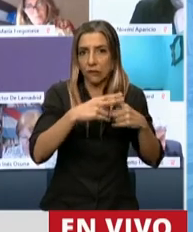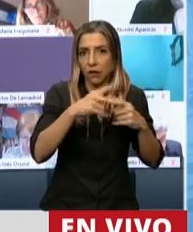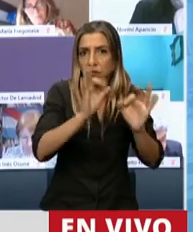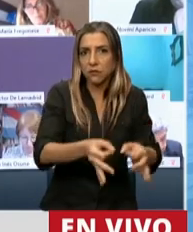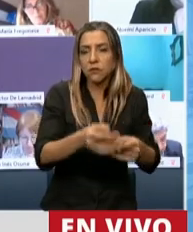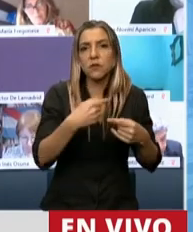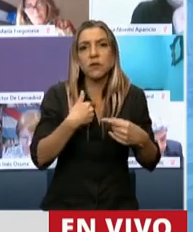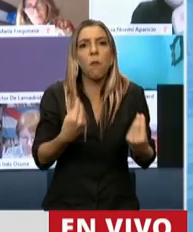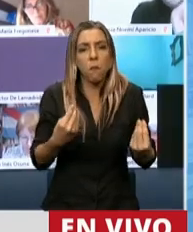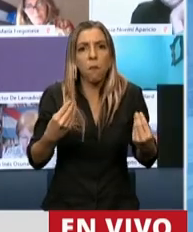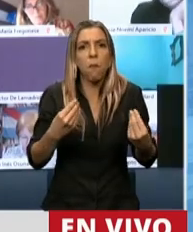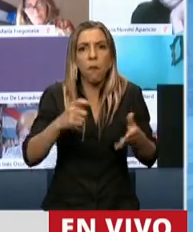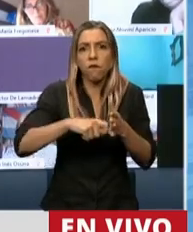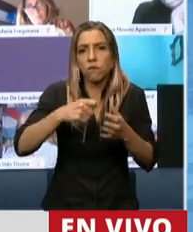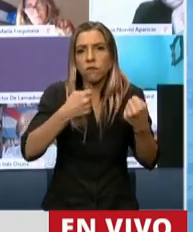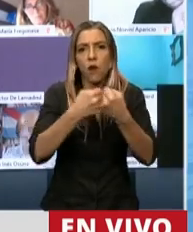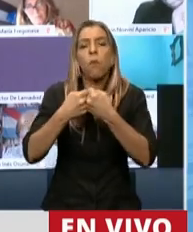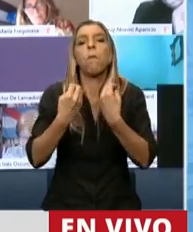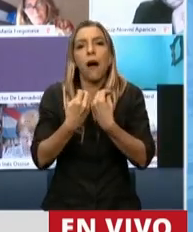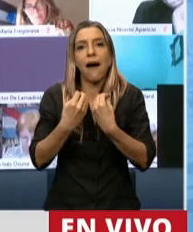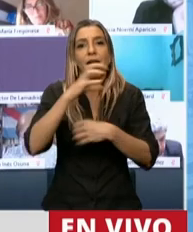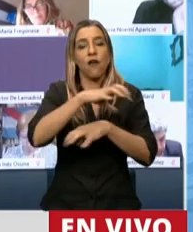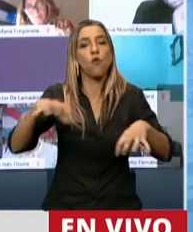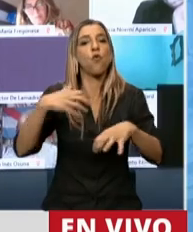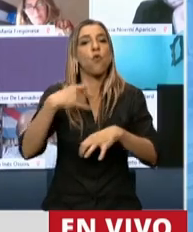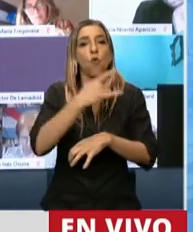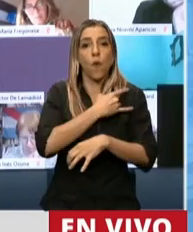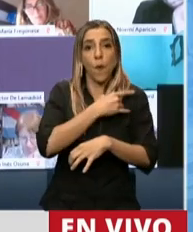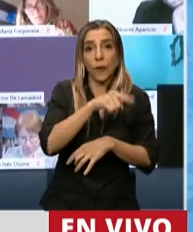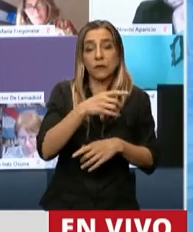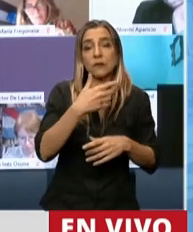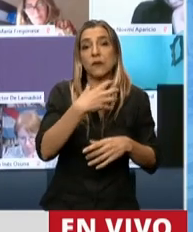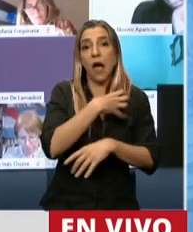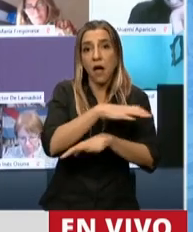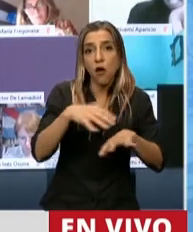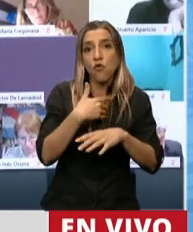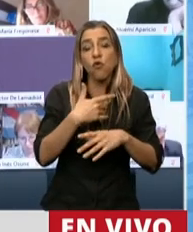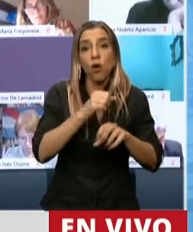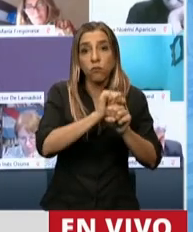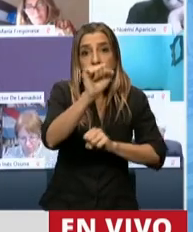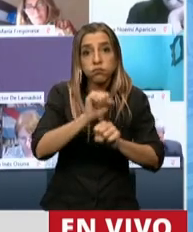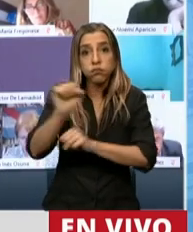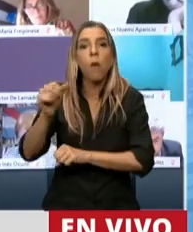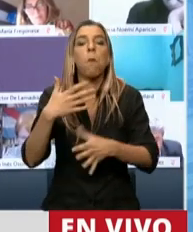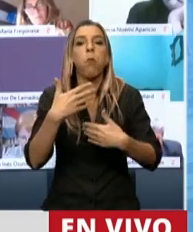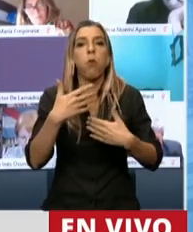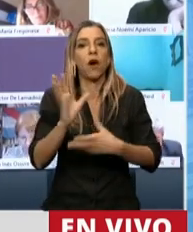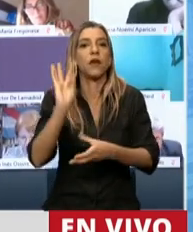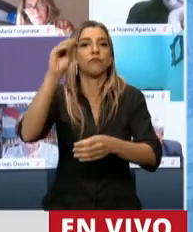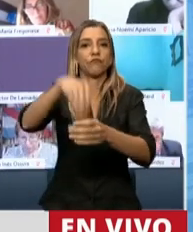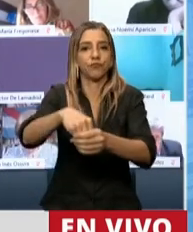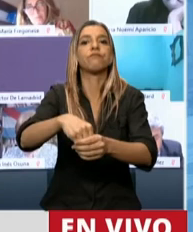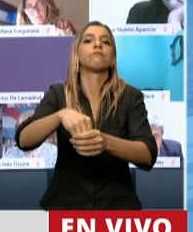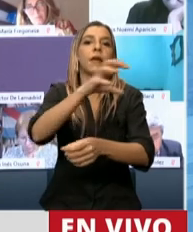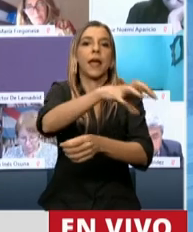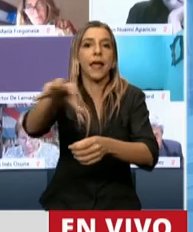alumnos, una vez que se recibieran y salieran de ahí, podrían incorporarse al polo tecnológico del